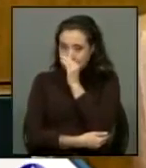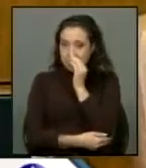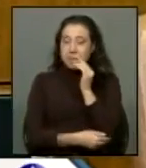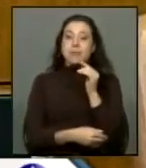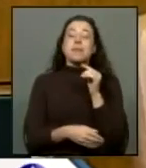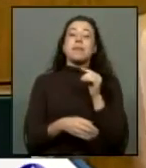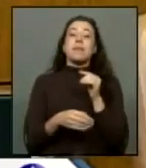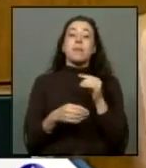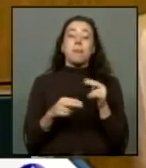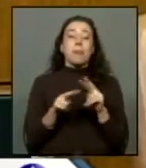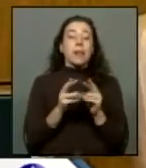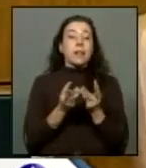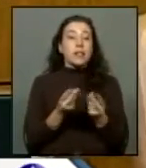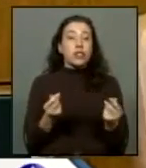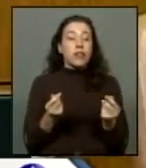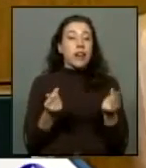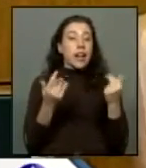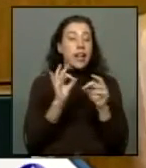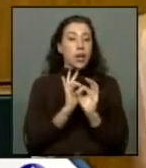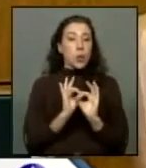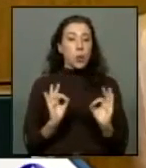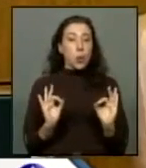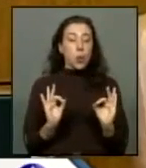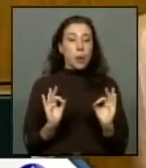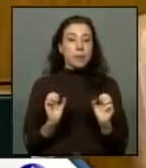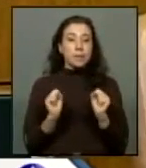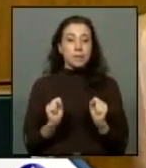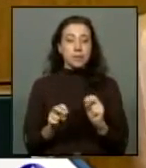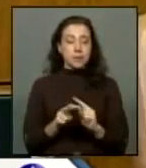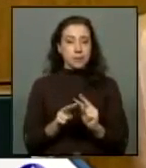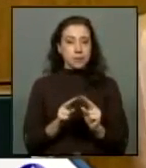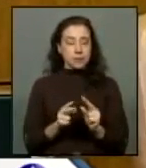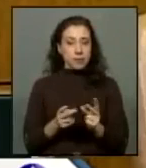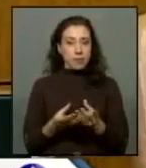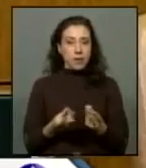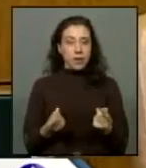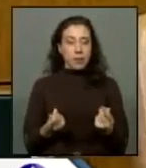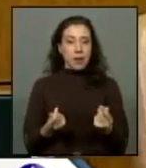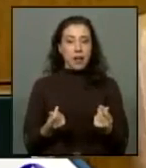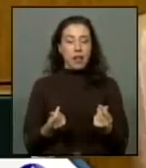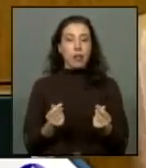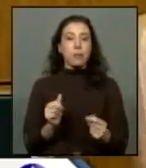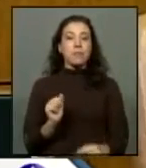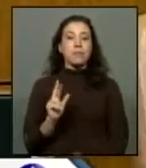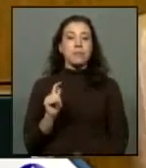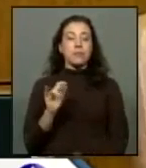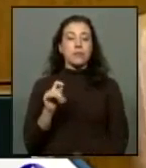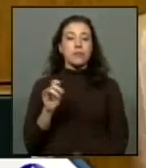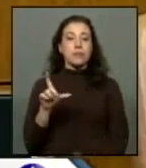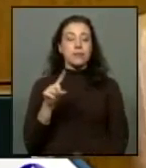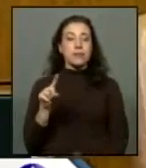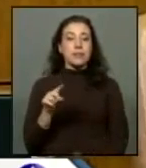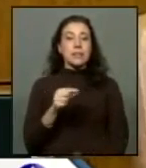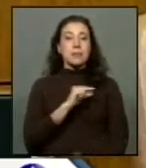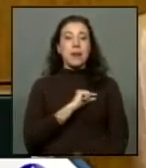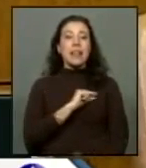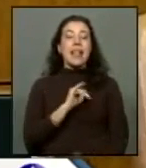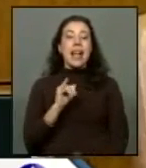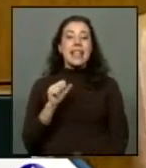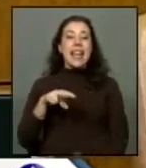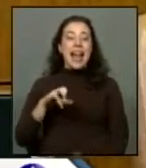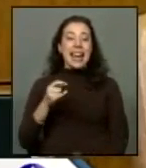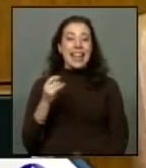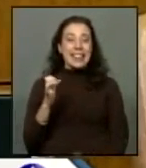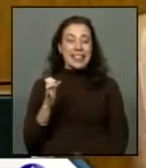aquel que nunca podrá ser reparado en Aristóteles de España Janet Antonín